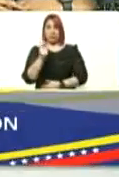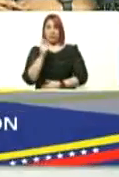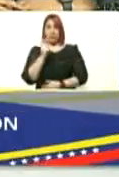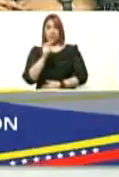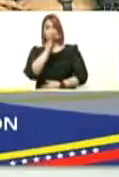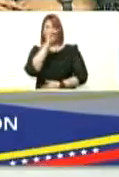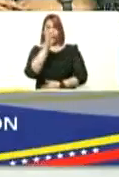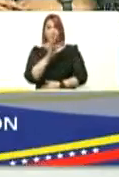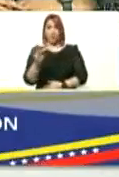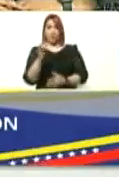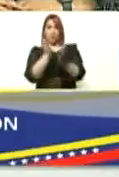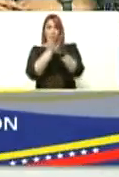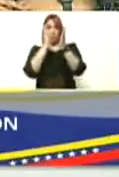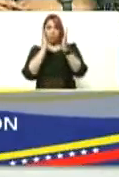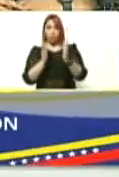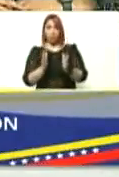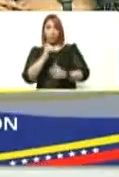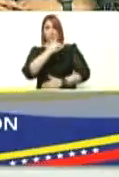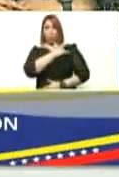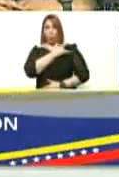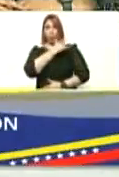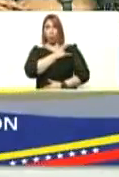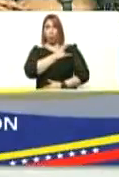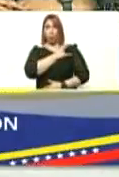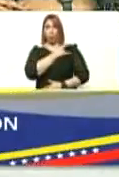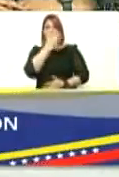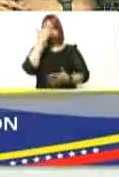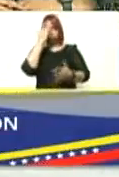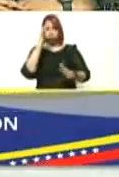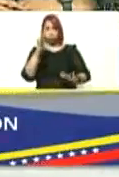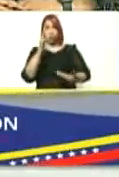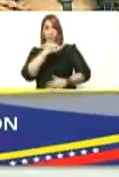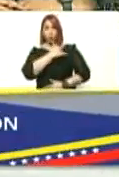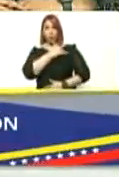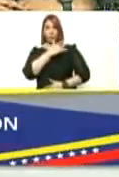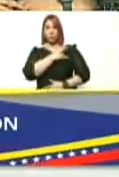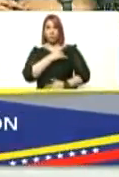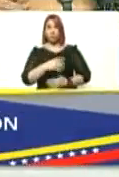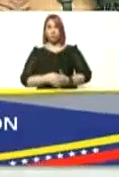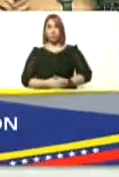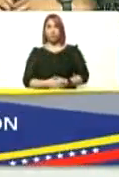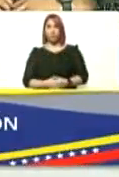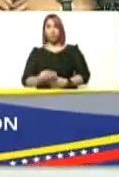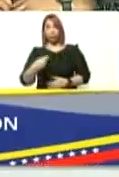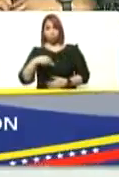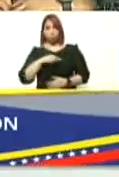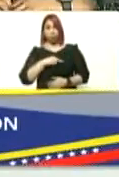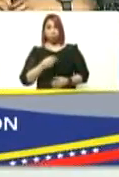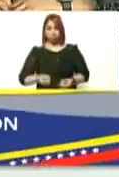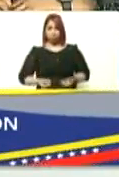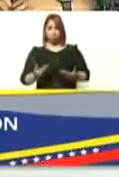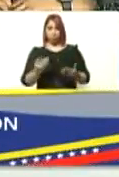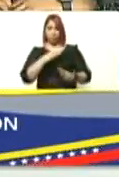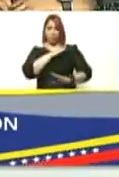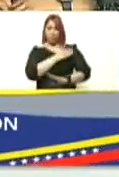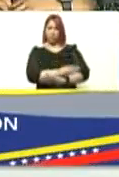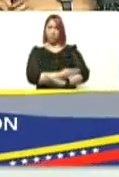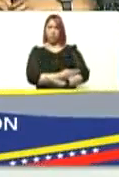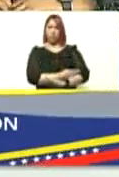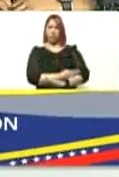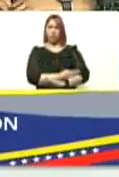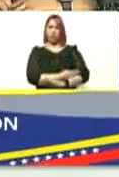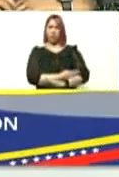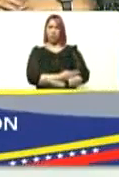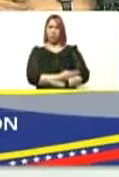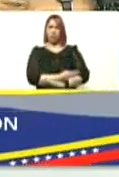federación de estudiantes universitarios en el caso de las universidades y nosotros ponerle duro con la gran misión barrio